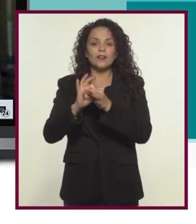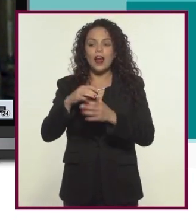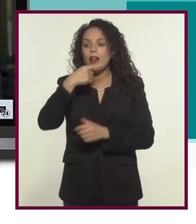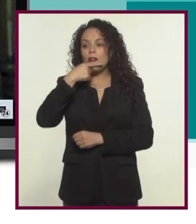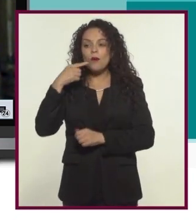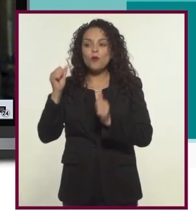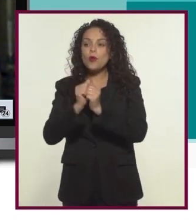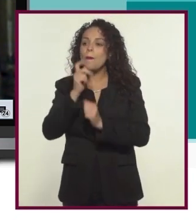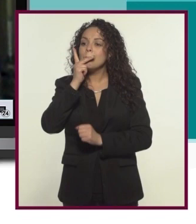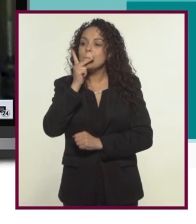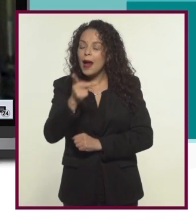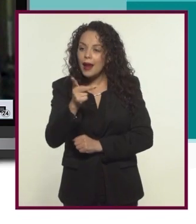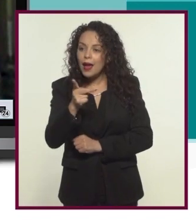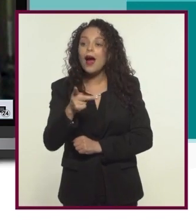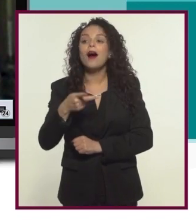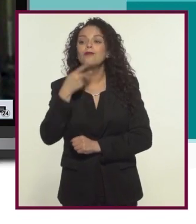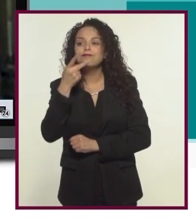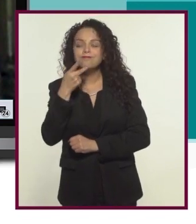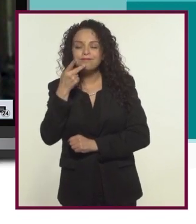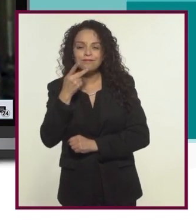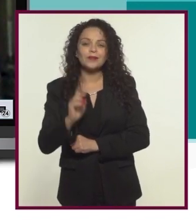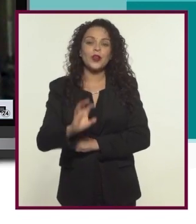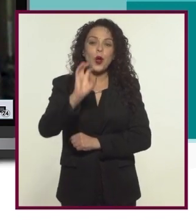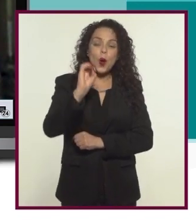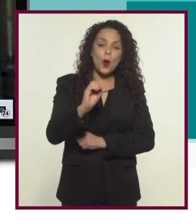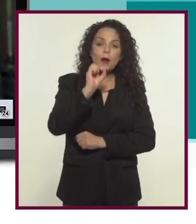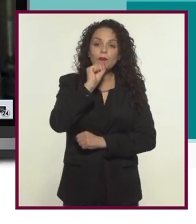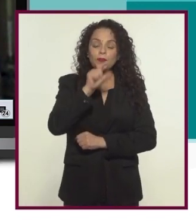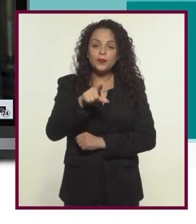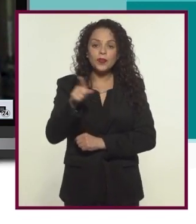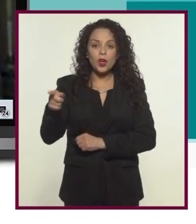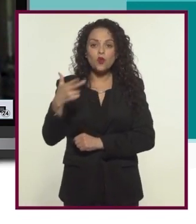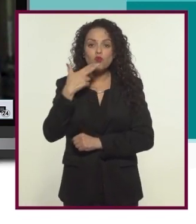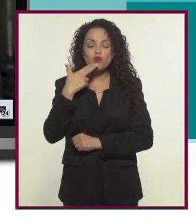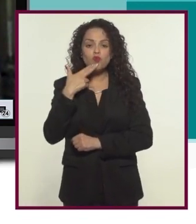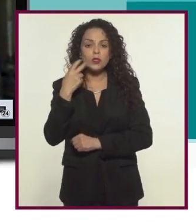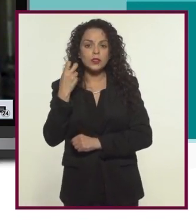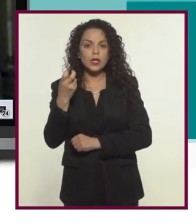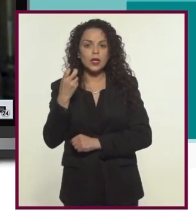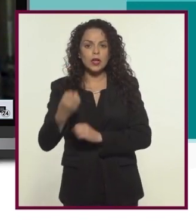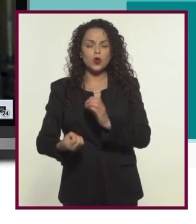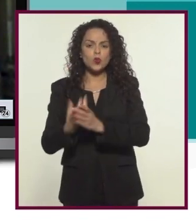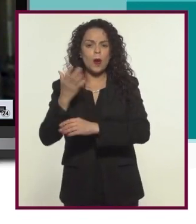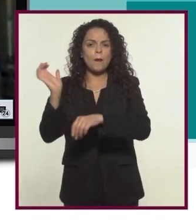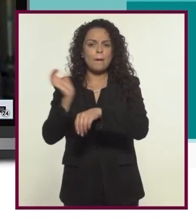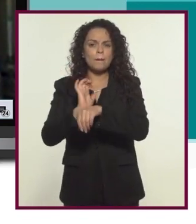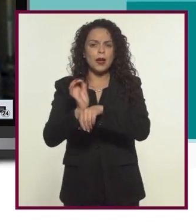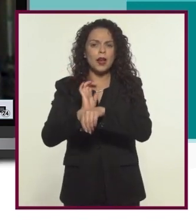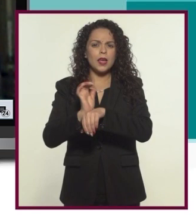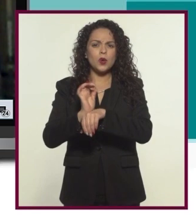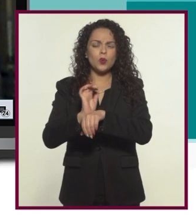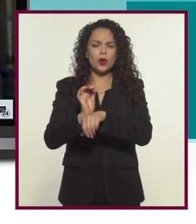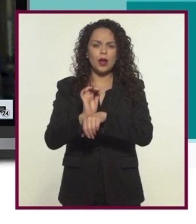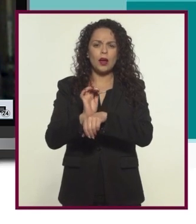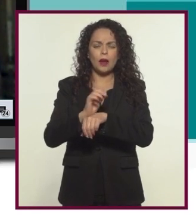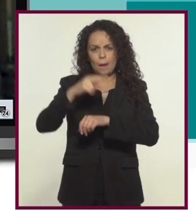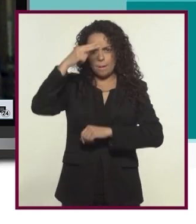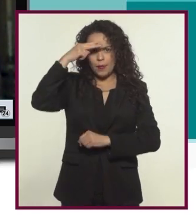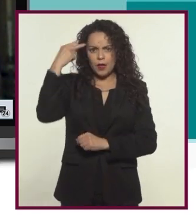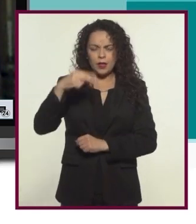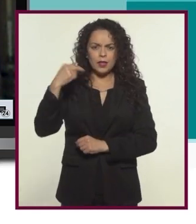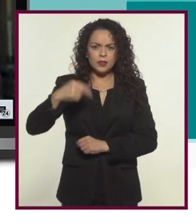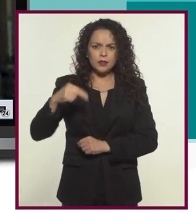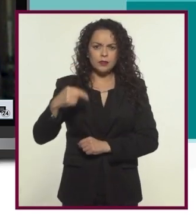tu boca a las palabras de alguien más y también creo que usan esta hay una nueva película